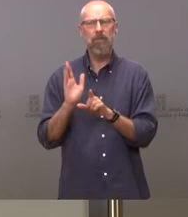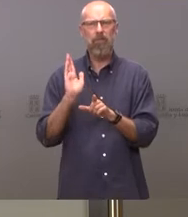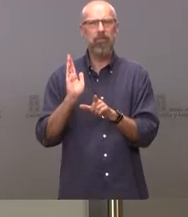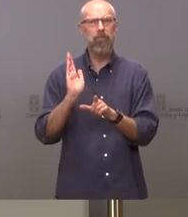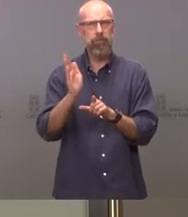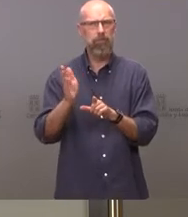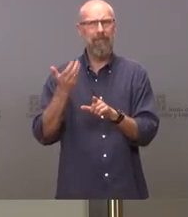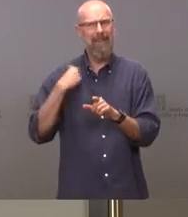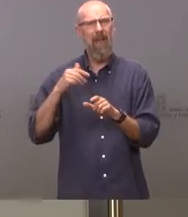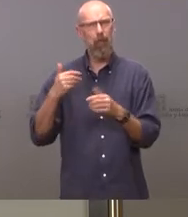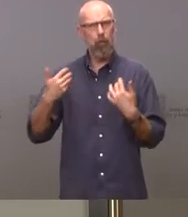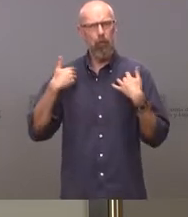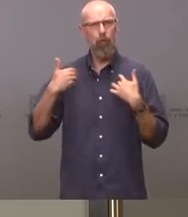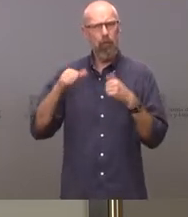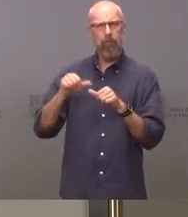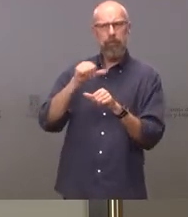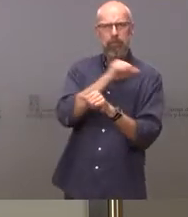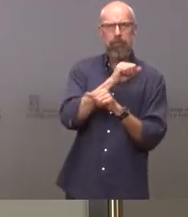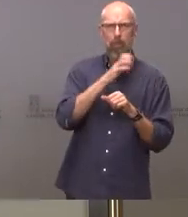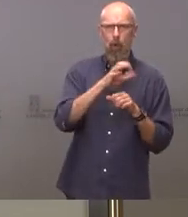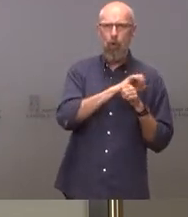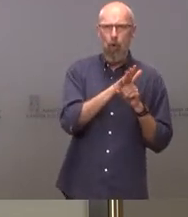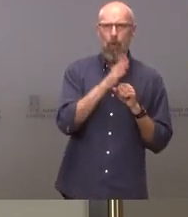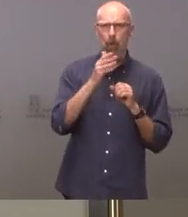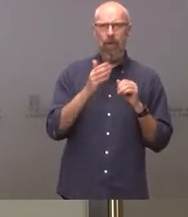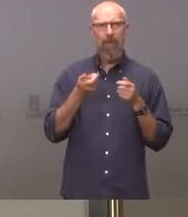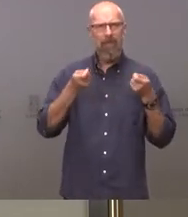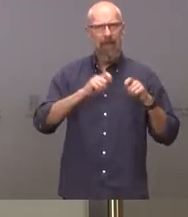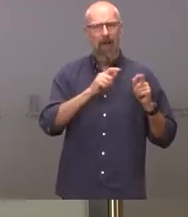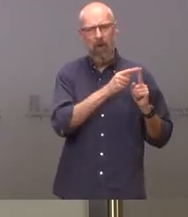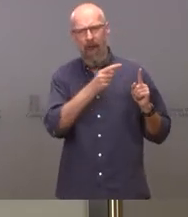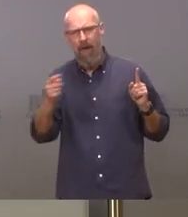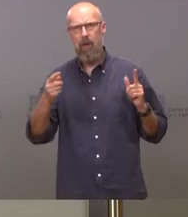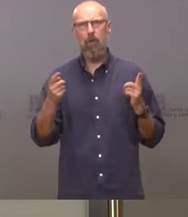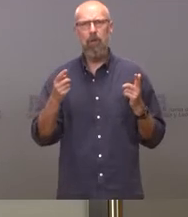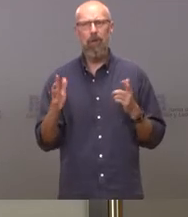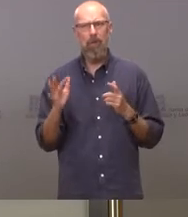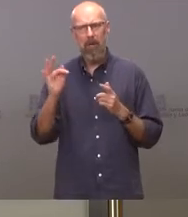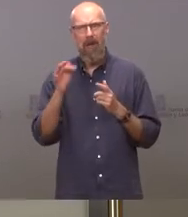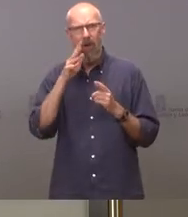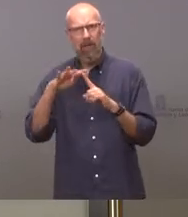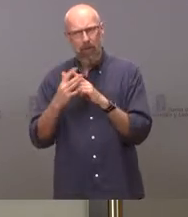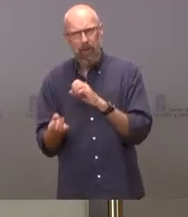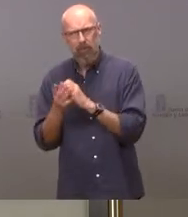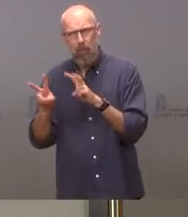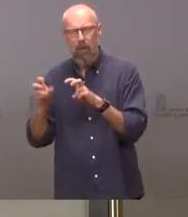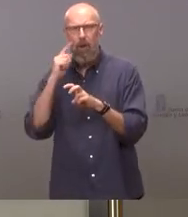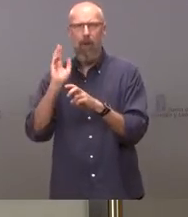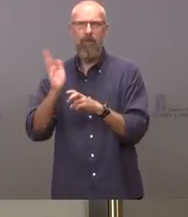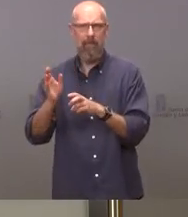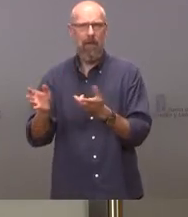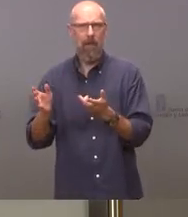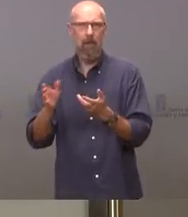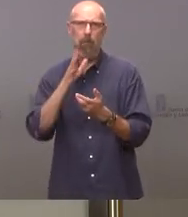ha sufrido mucho por la pandemia del COVID ya que han estado mucho tiempo cerrados? No sé si en esa mesa han acordado algún tipo de ayuda o medida porque dos